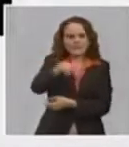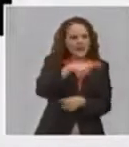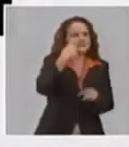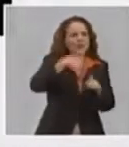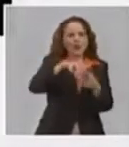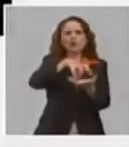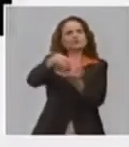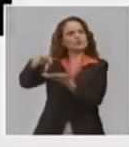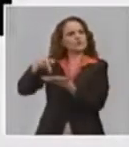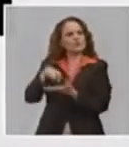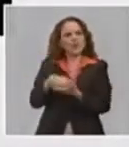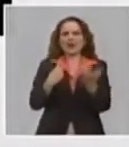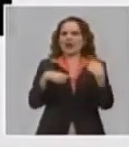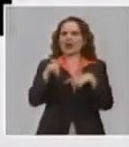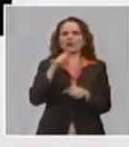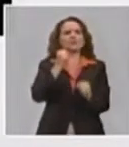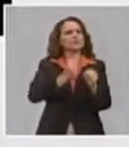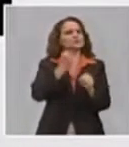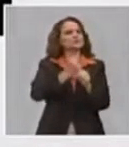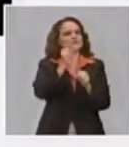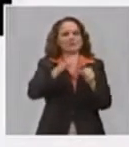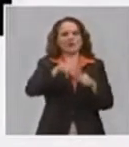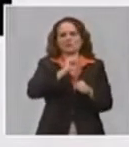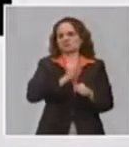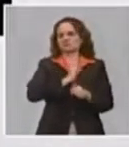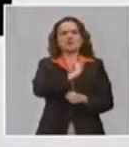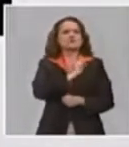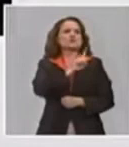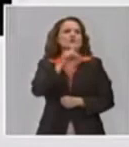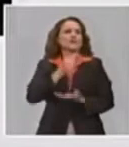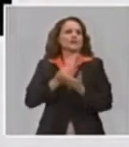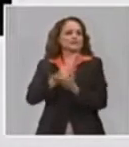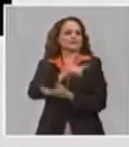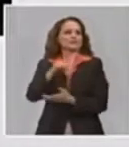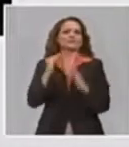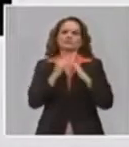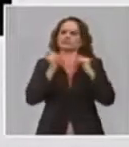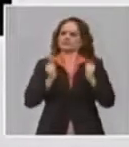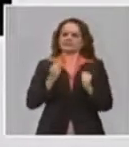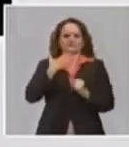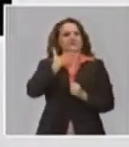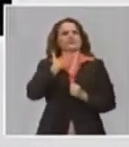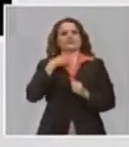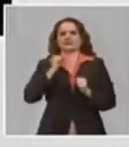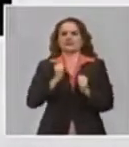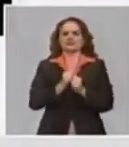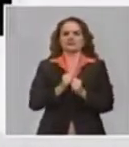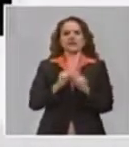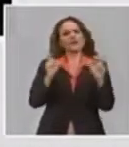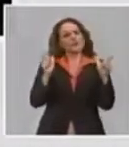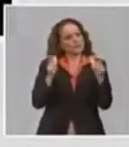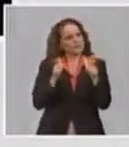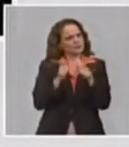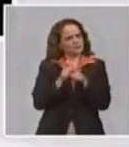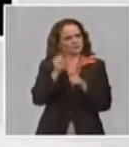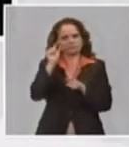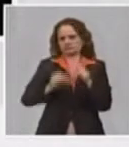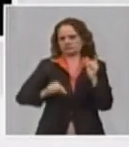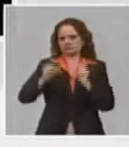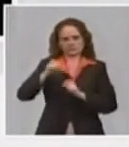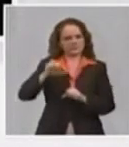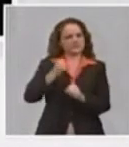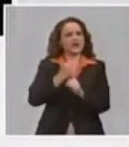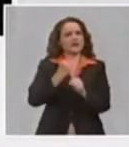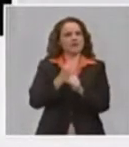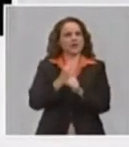reubicación injustificadamente no la aceptaron. Son minorías pero realmente no debía pasar que son estos